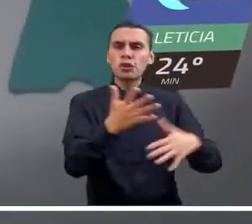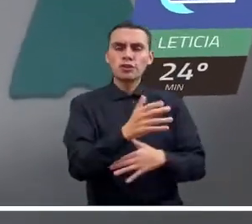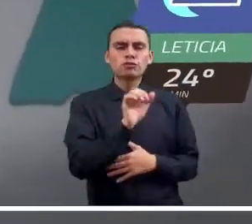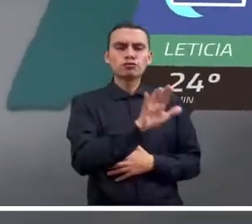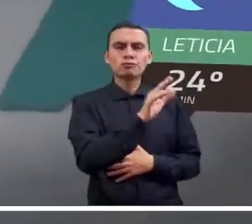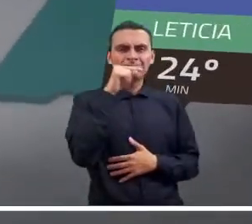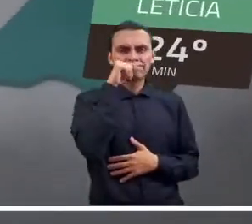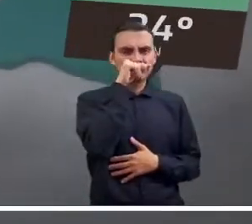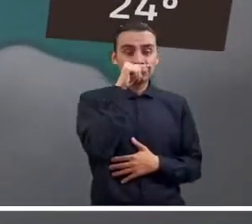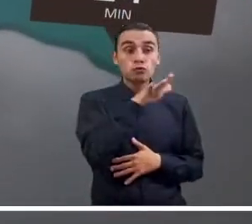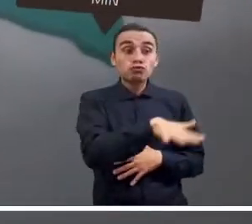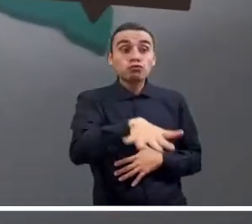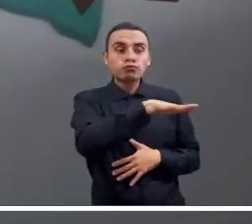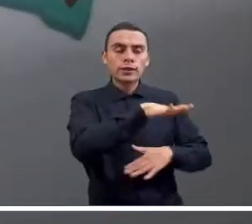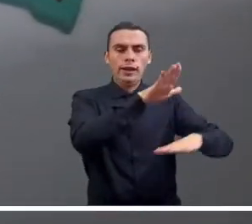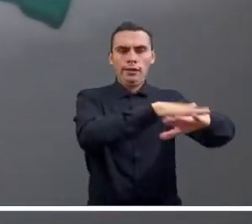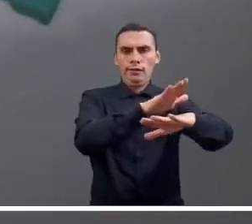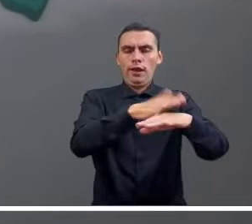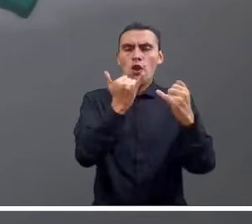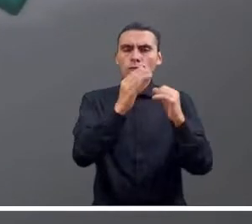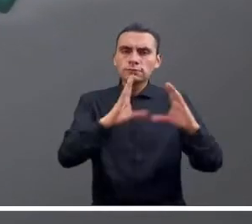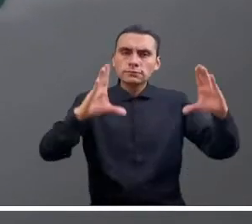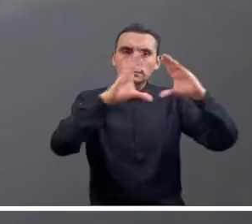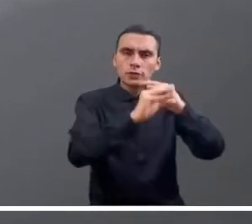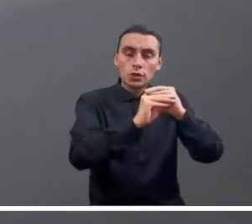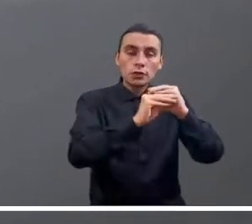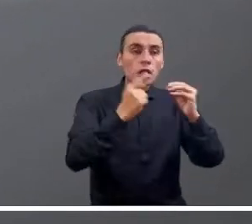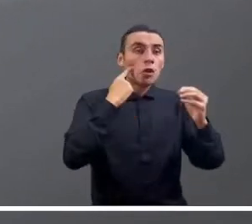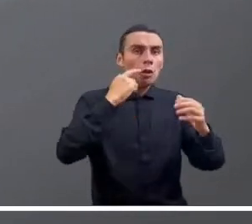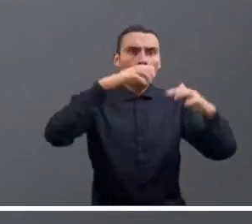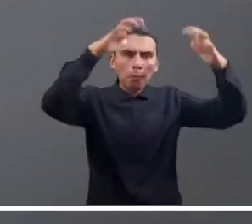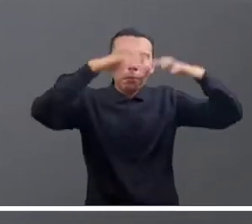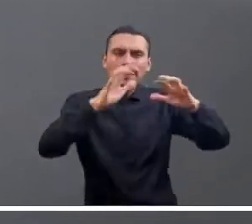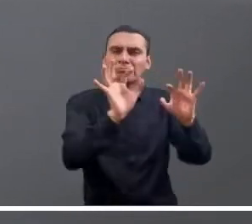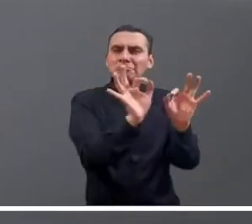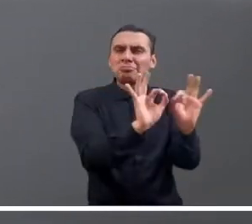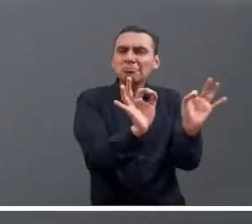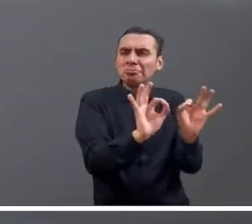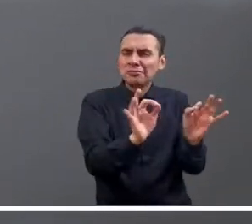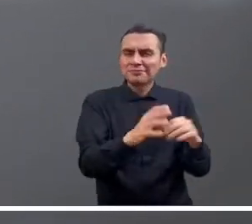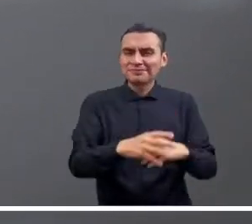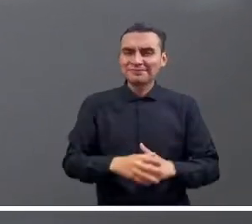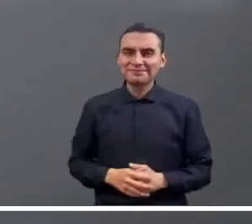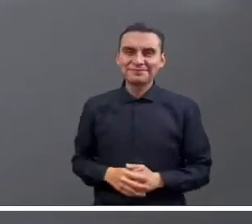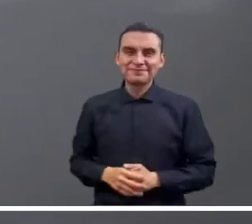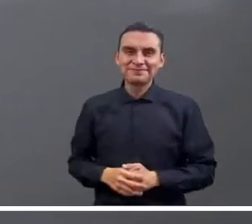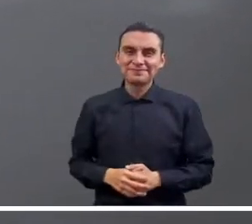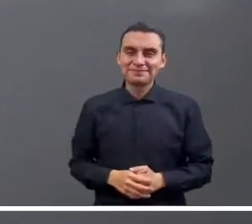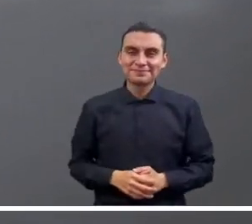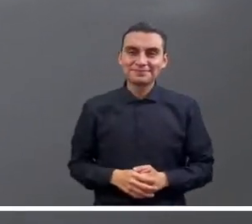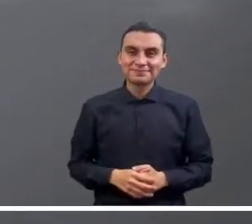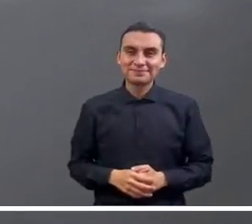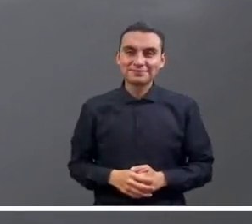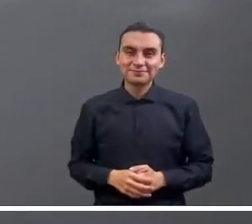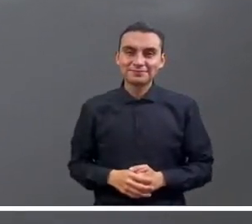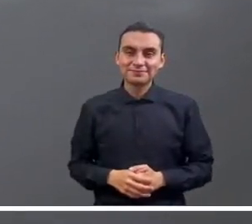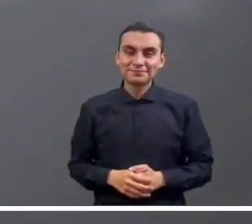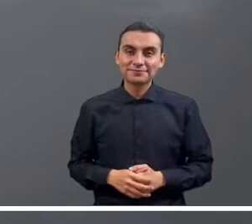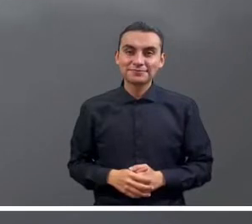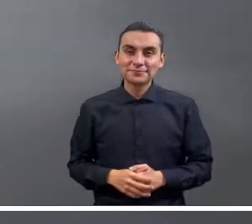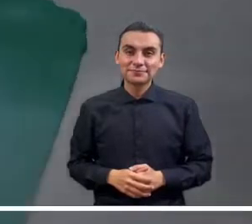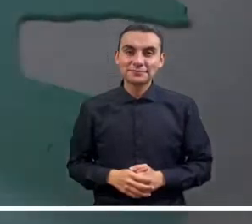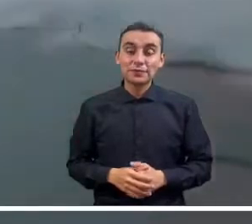Ahora visitemos el sur del país, donde se anticipa una noche y una madrugada sin precipitaciones significativas.